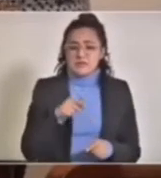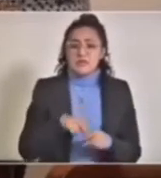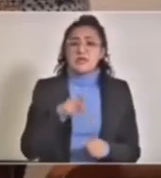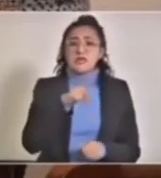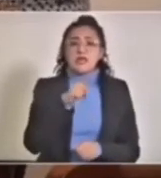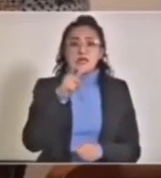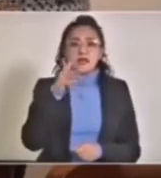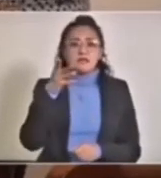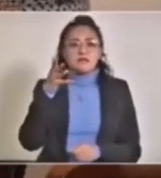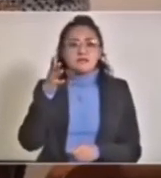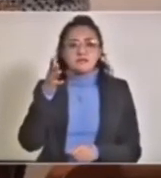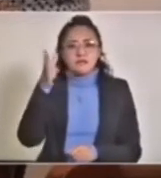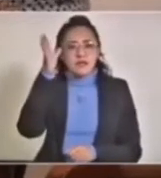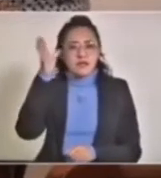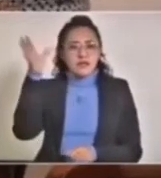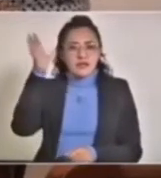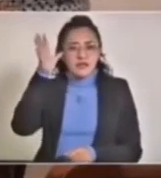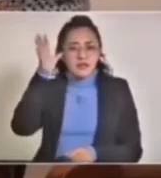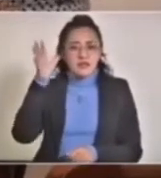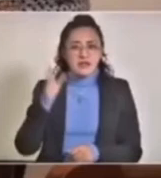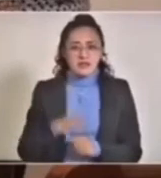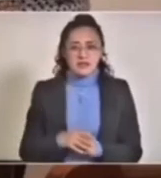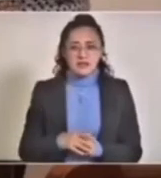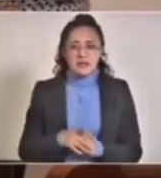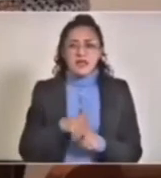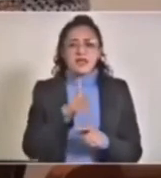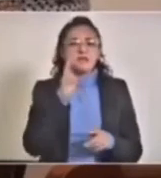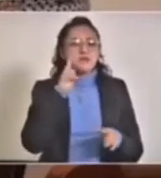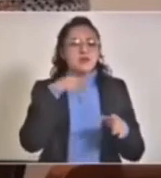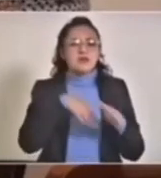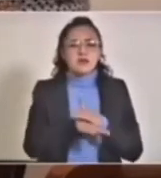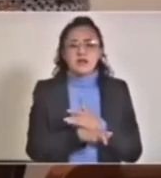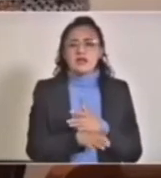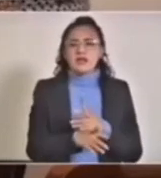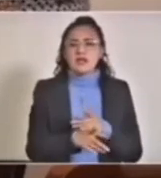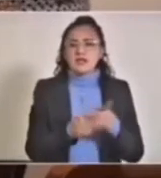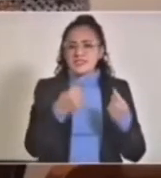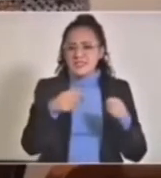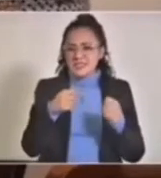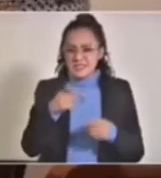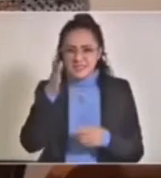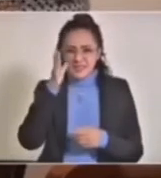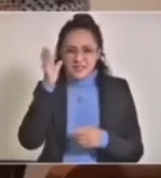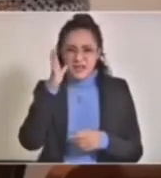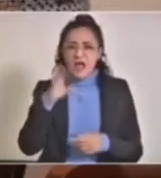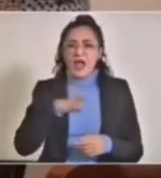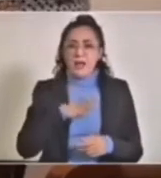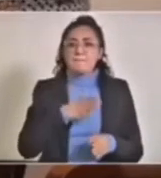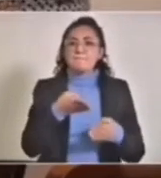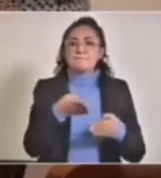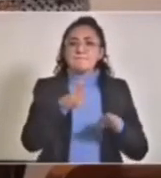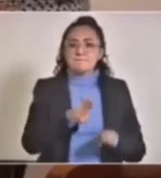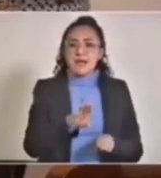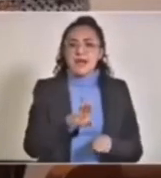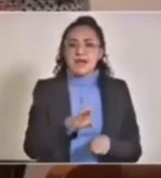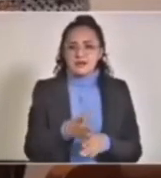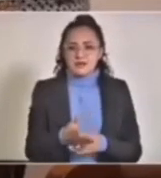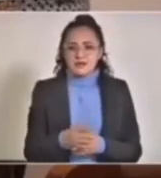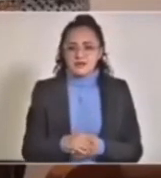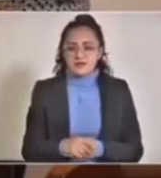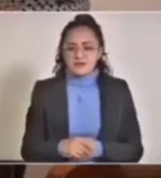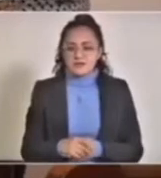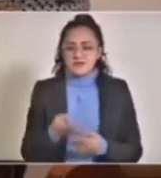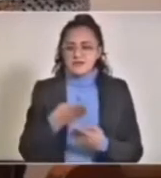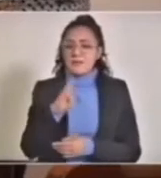Electra, en cada tienda Electra hay un banco azteca, todos los